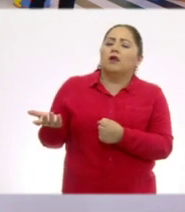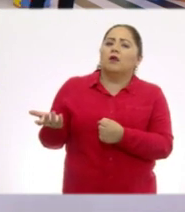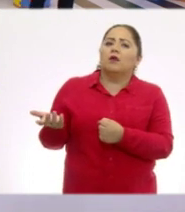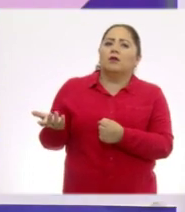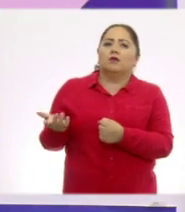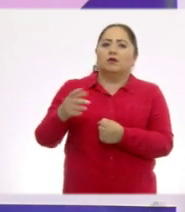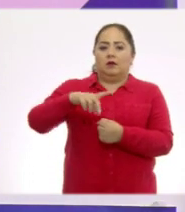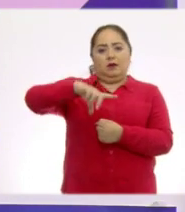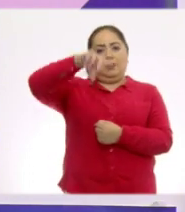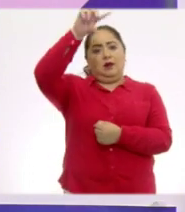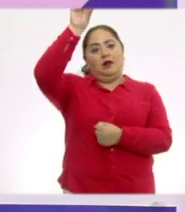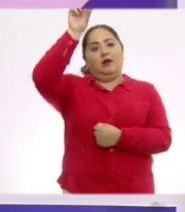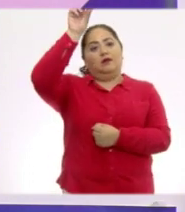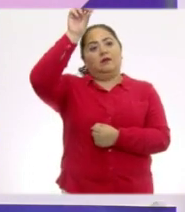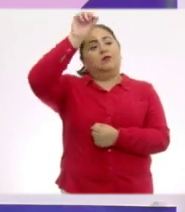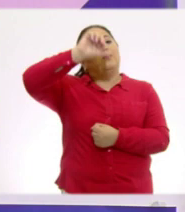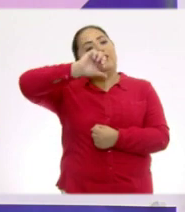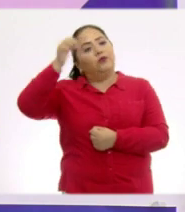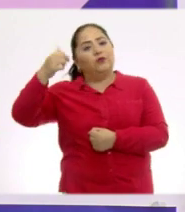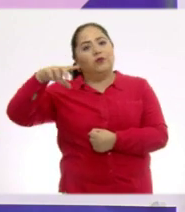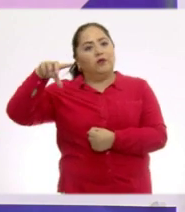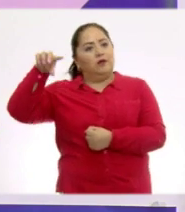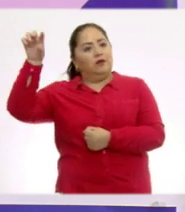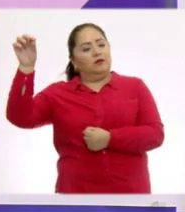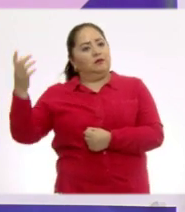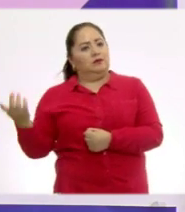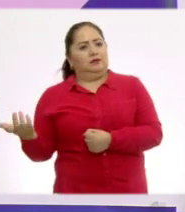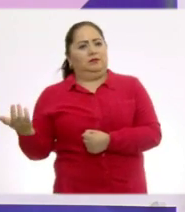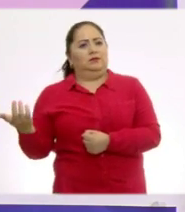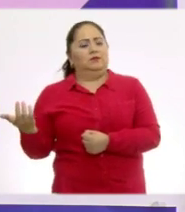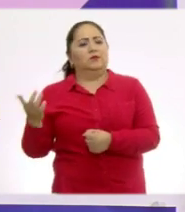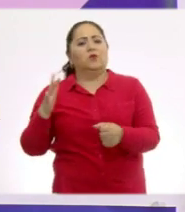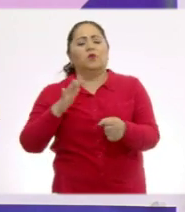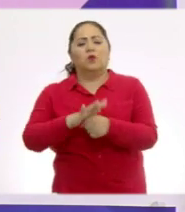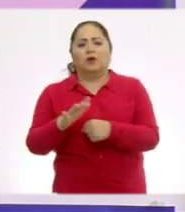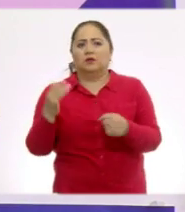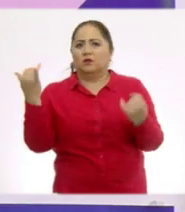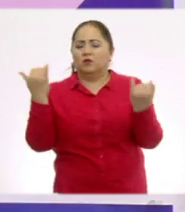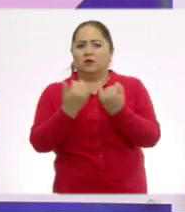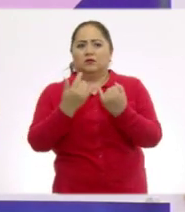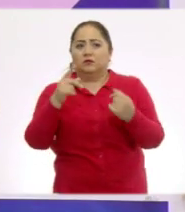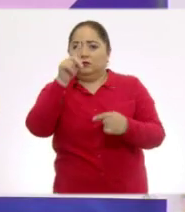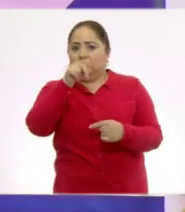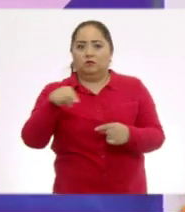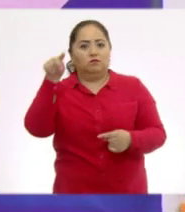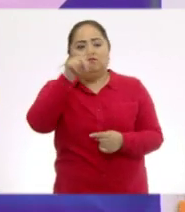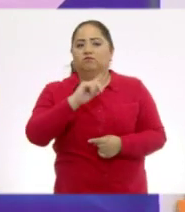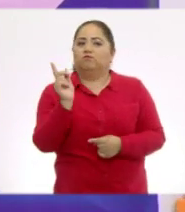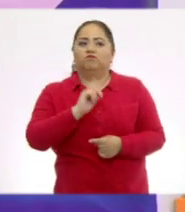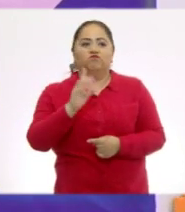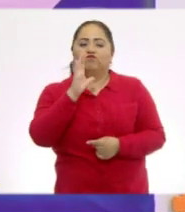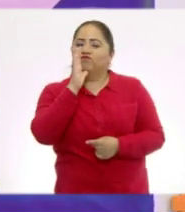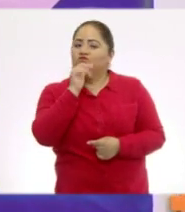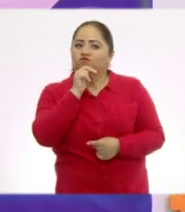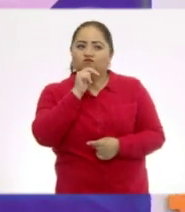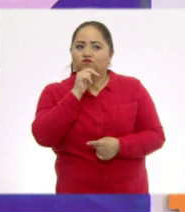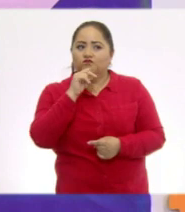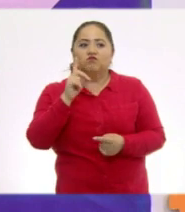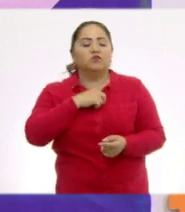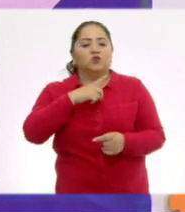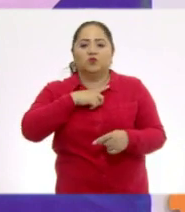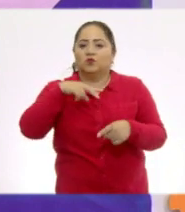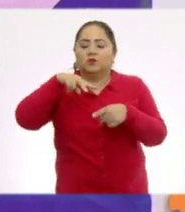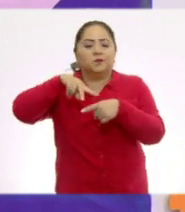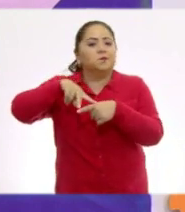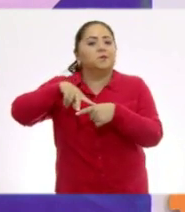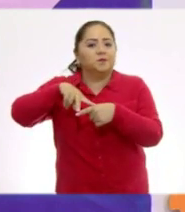Un lado. Otro Otro lado. Ay, ¿qué figura podemos...? El cuadrado, no. El cuadrado no queda. Son dos triángulos,